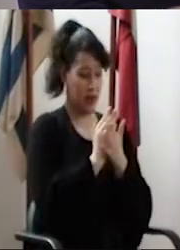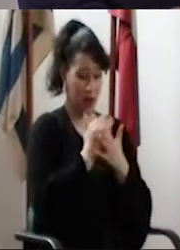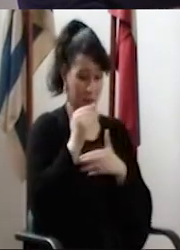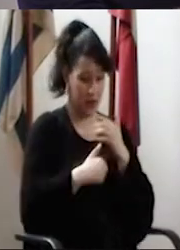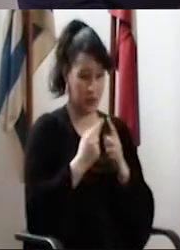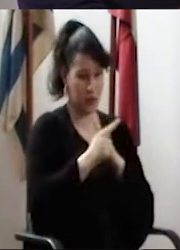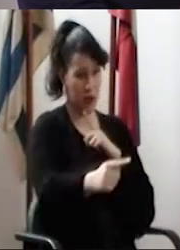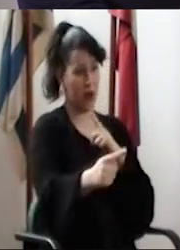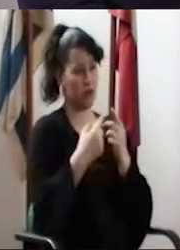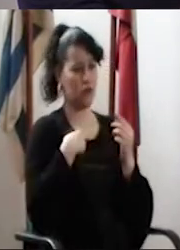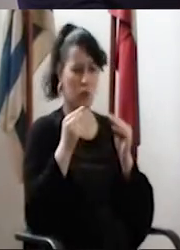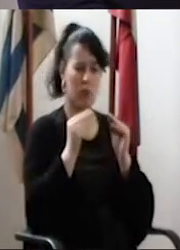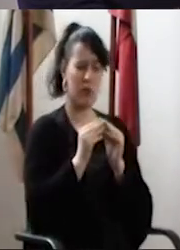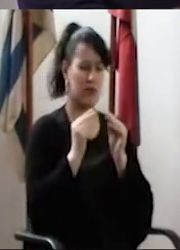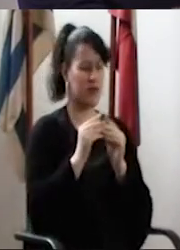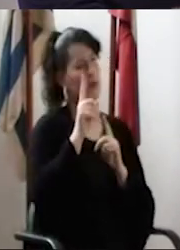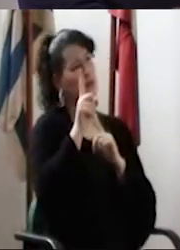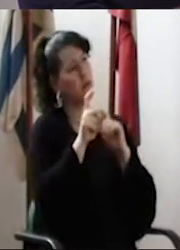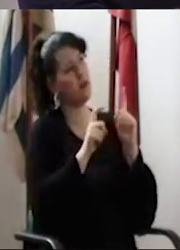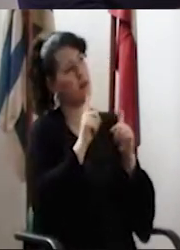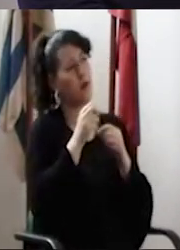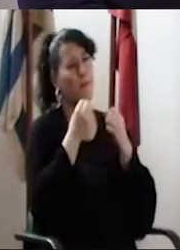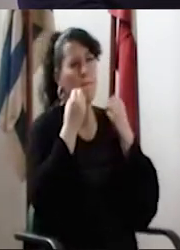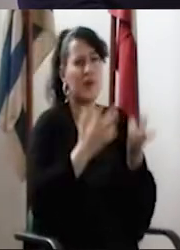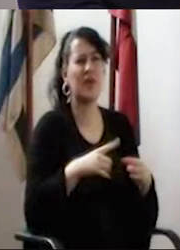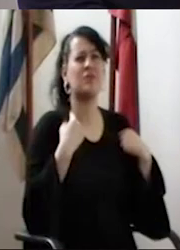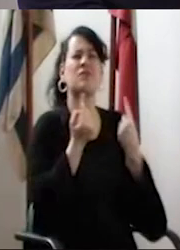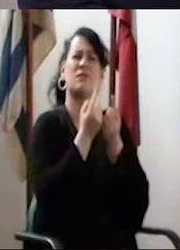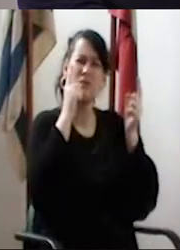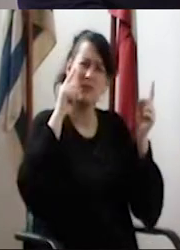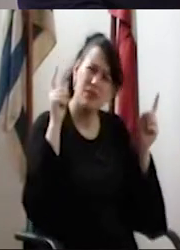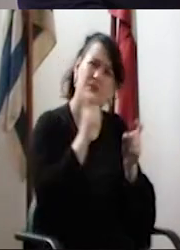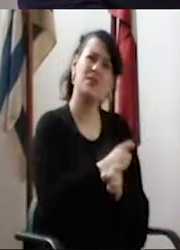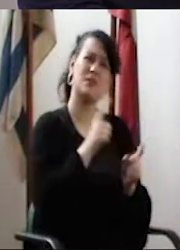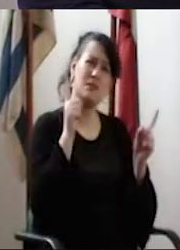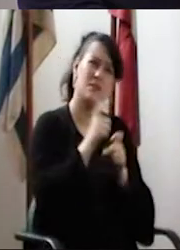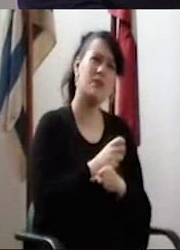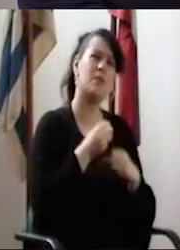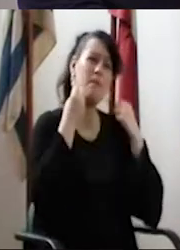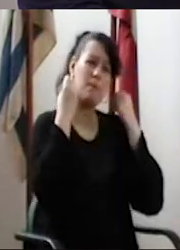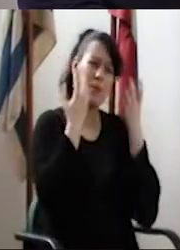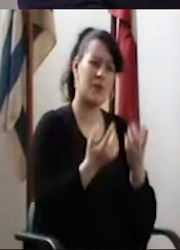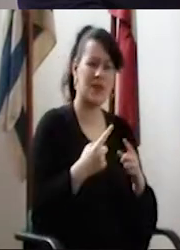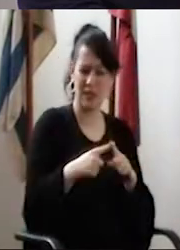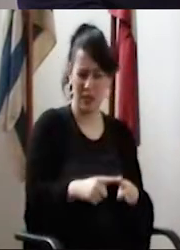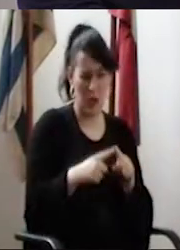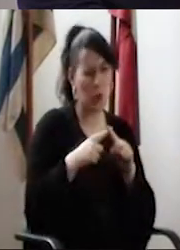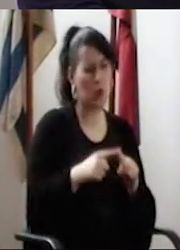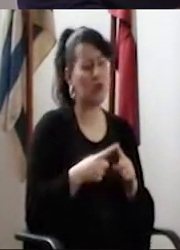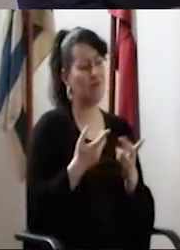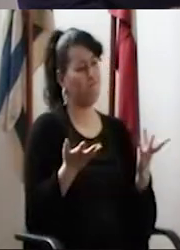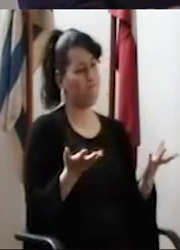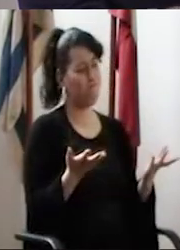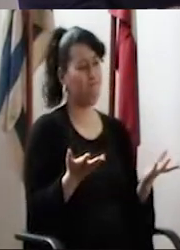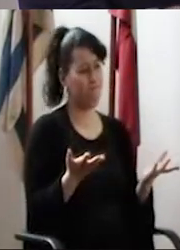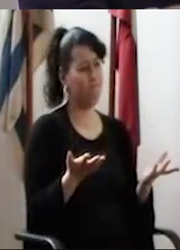Y entonces fue un proceso largo y yo muchas veces me preguntaba, ¿por qué nos costó tanto? ¿por qué nos costó tanto la